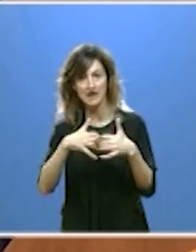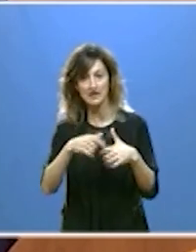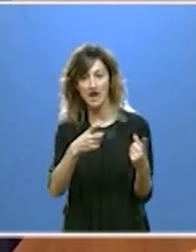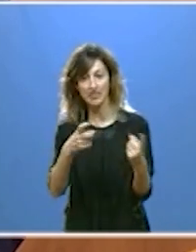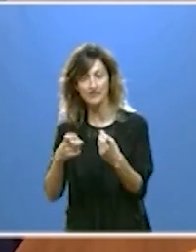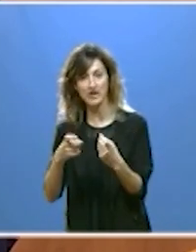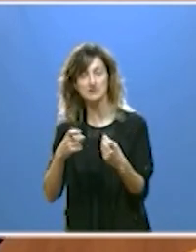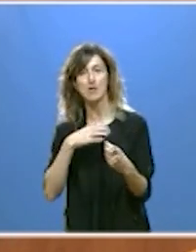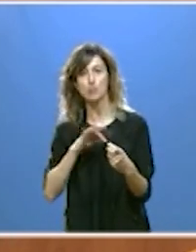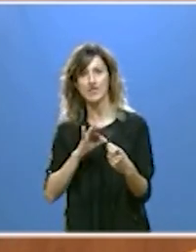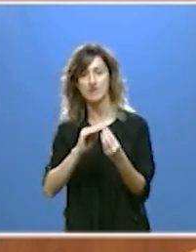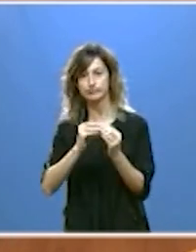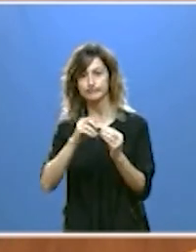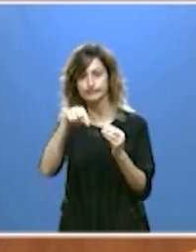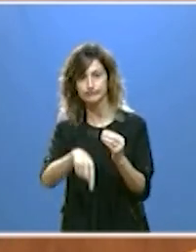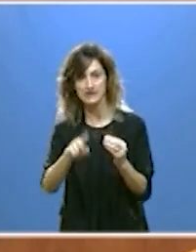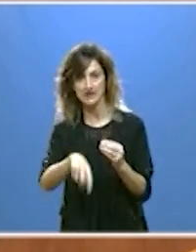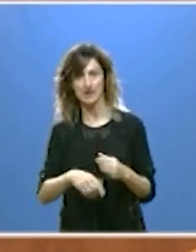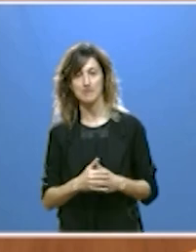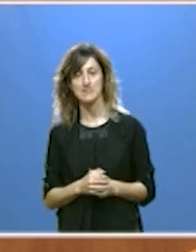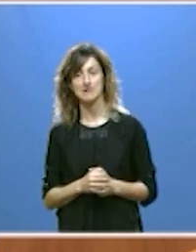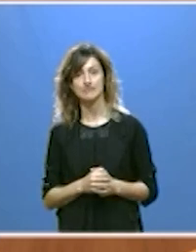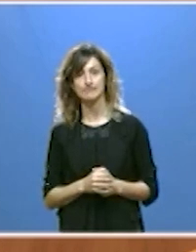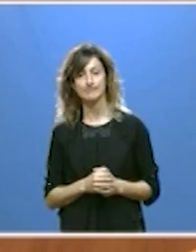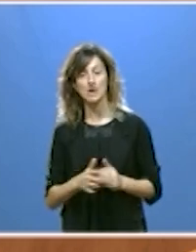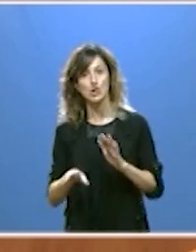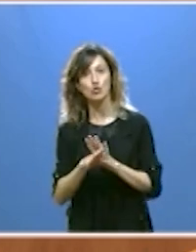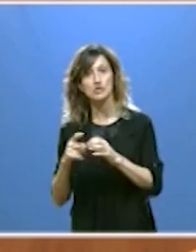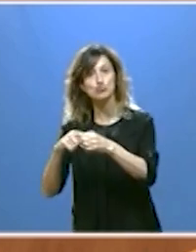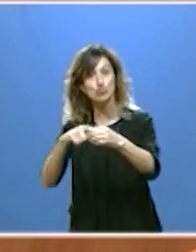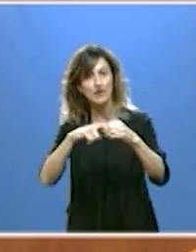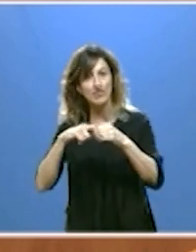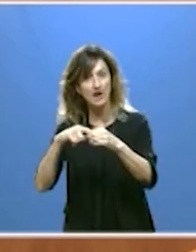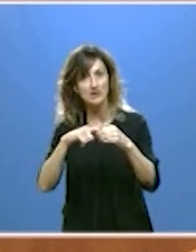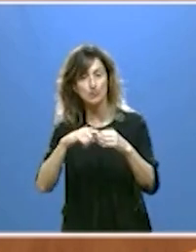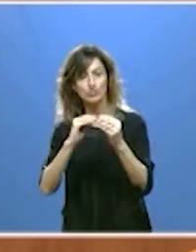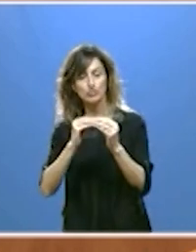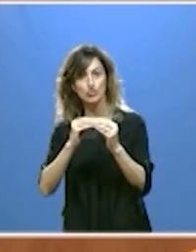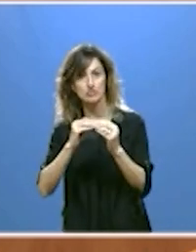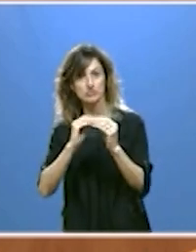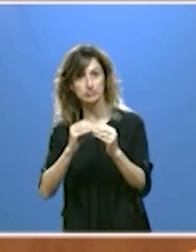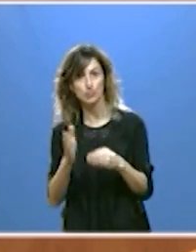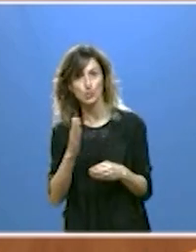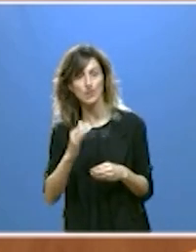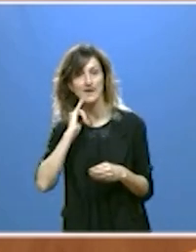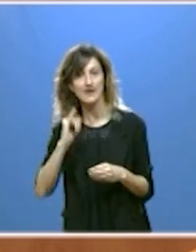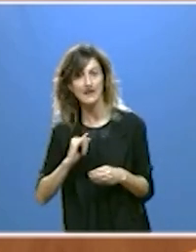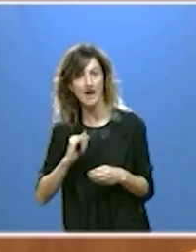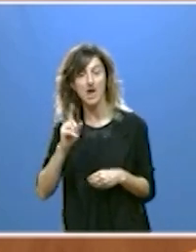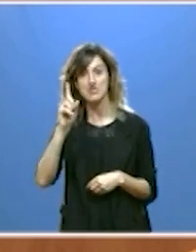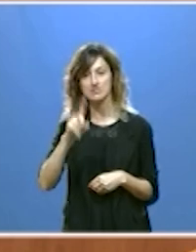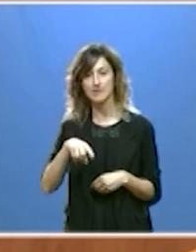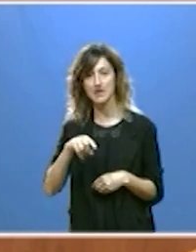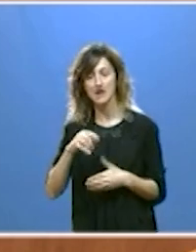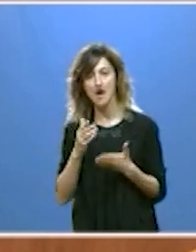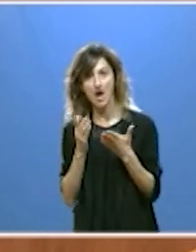puedan instalarse también aquí seguiremos siendo solidarios con la producción de la energía y contribuiremos